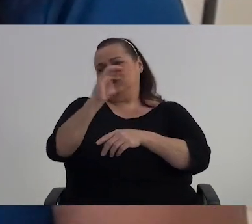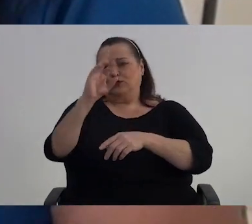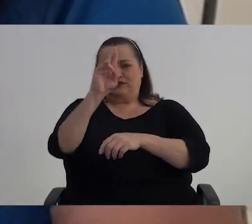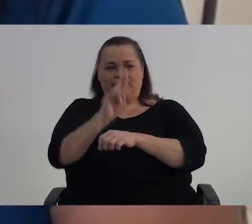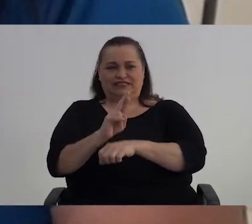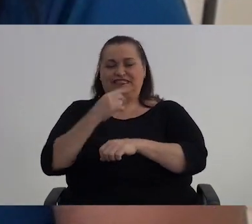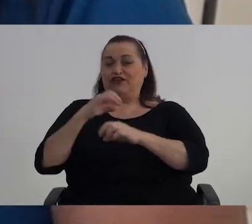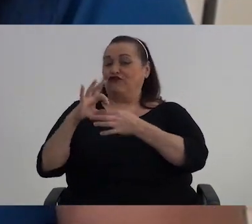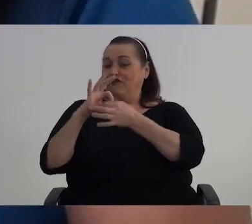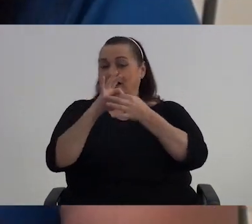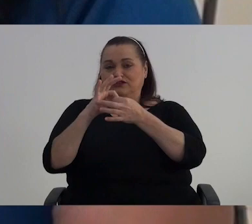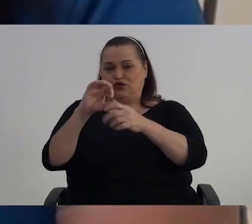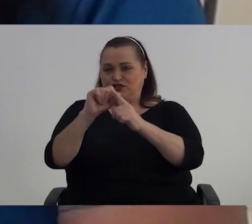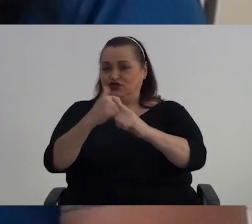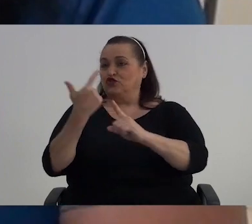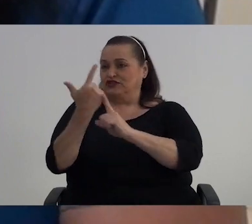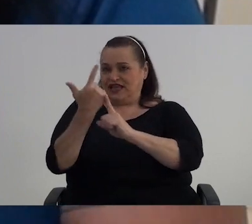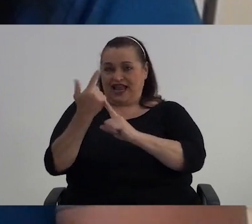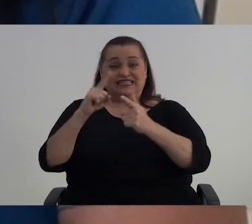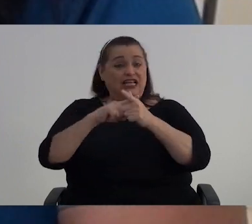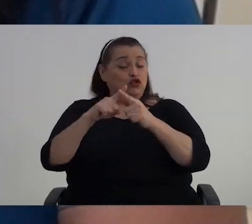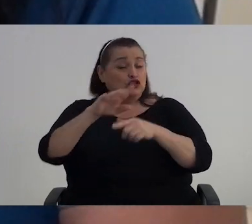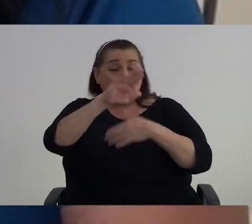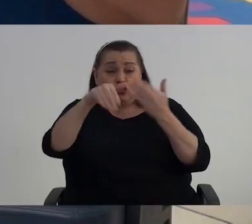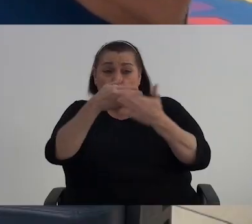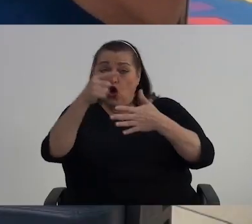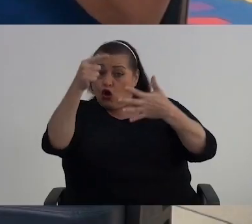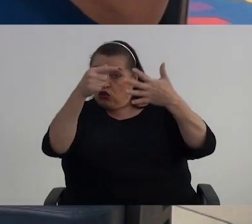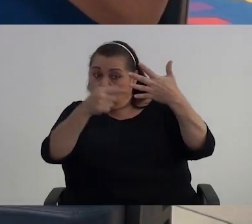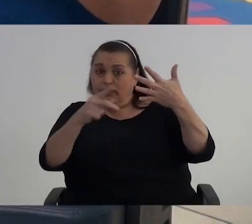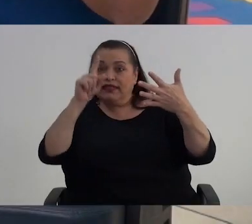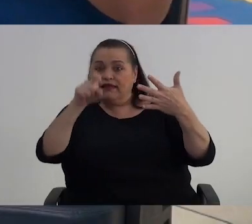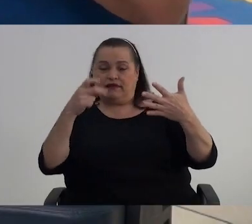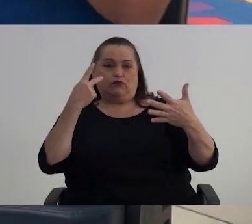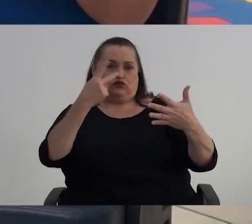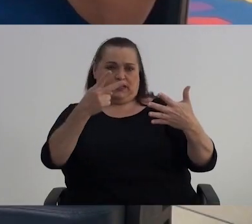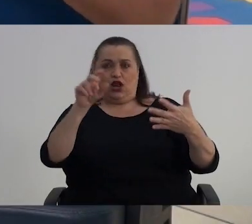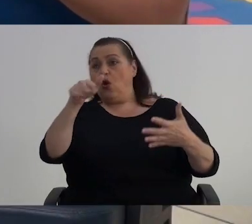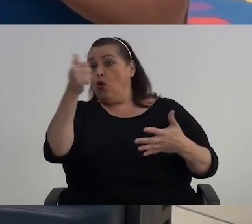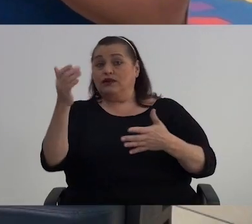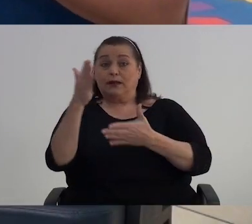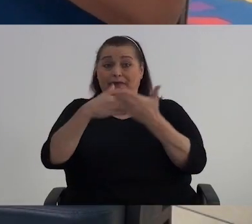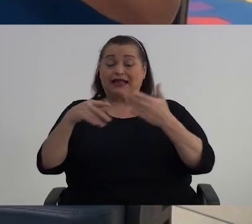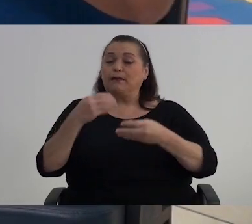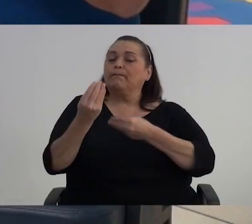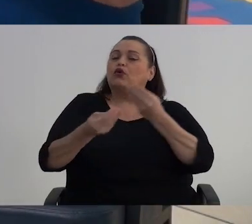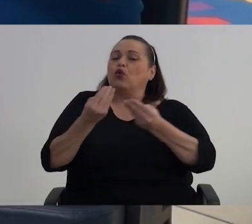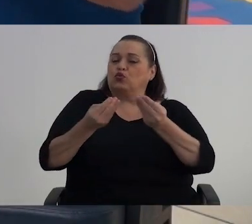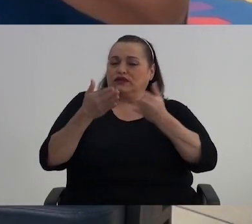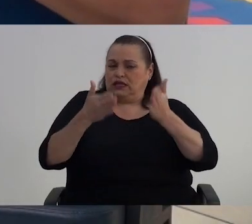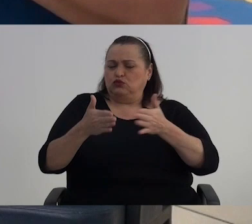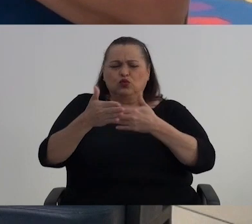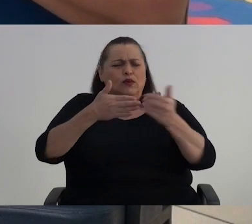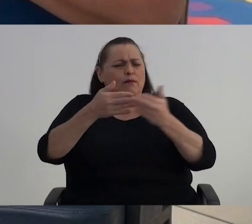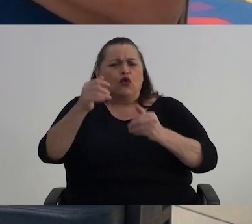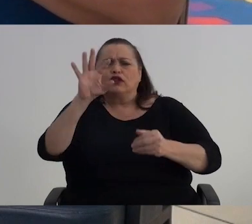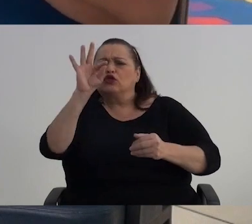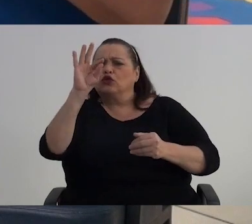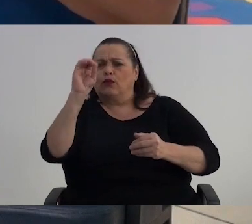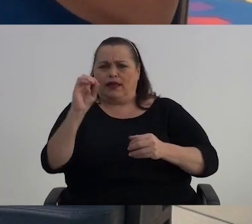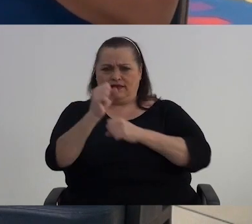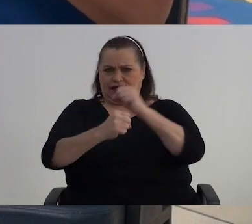nuestras relaciones sociales Entonces todas estas esferas tenemos que valorarlas Y la otra parte, sentirnos productivos, no importa si tenemos 90 años